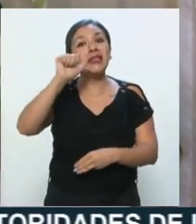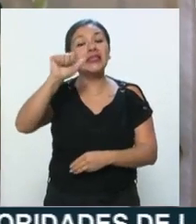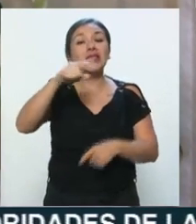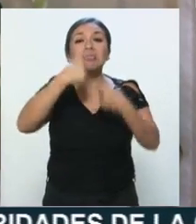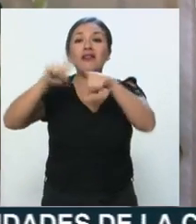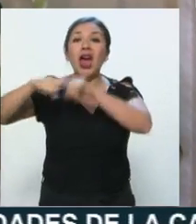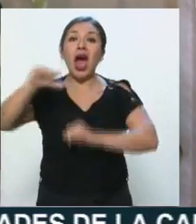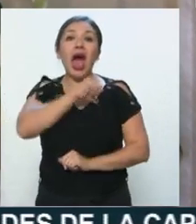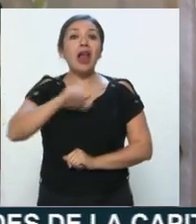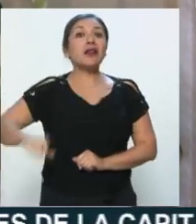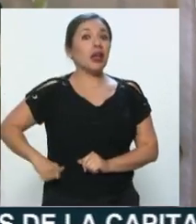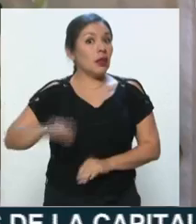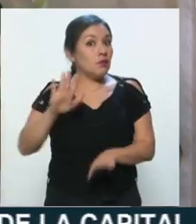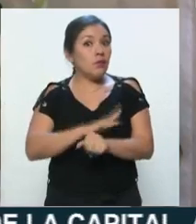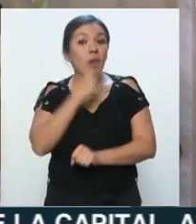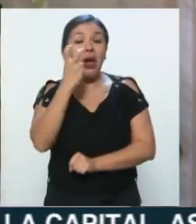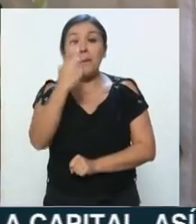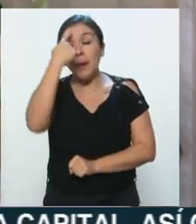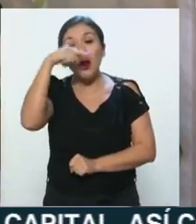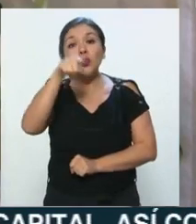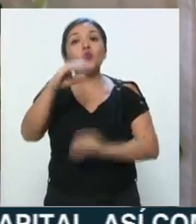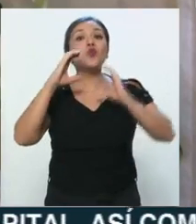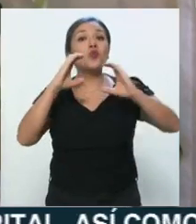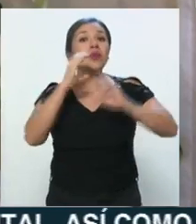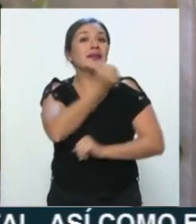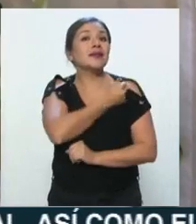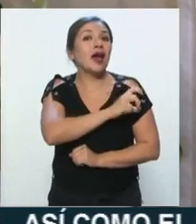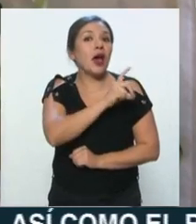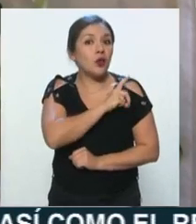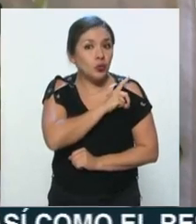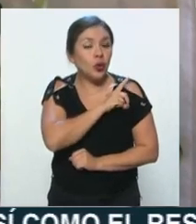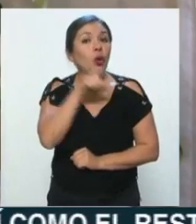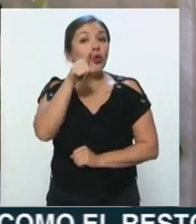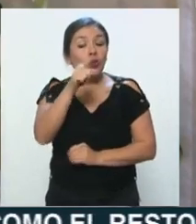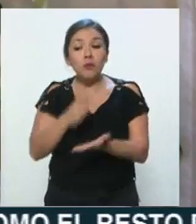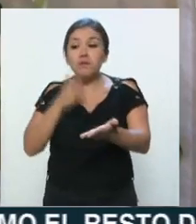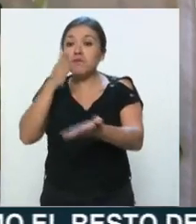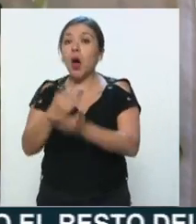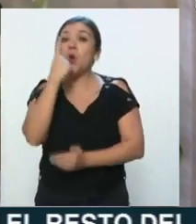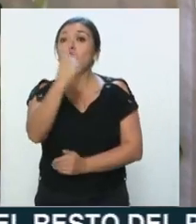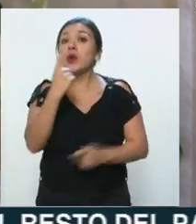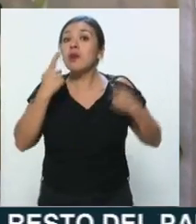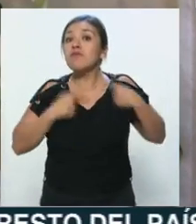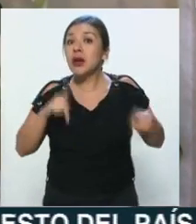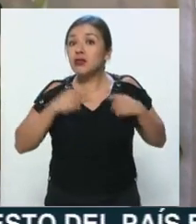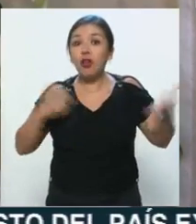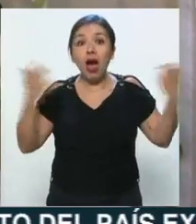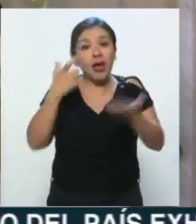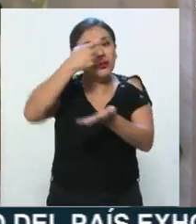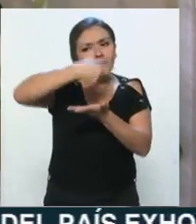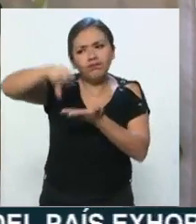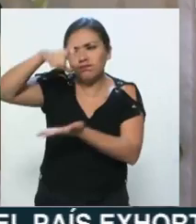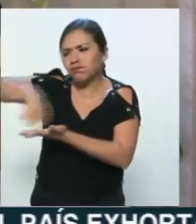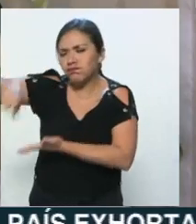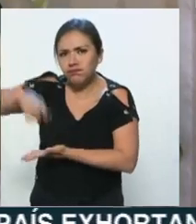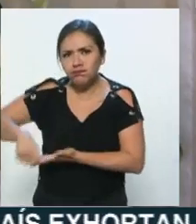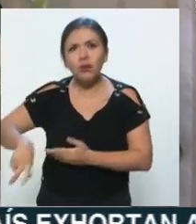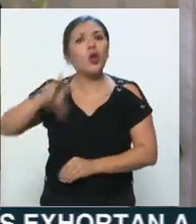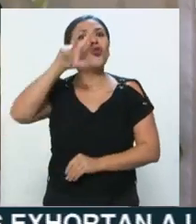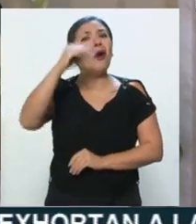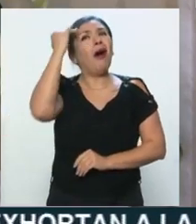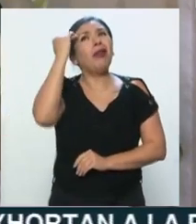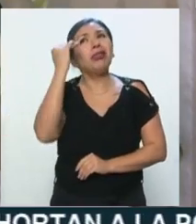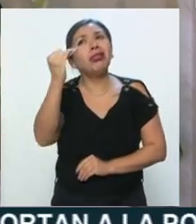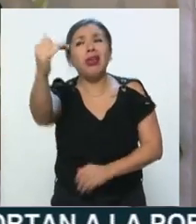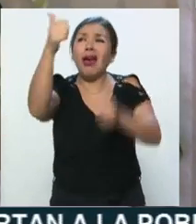alcaldías. ¿Por qué? Porque esto es para cuidar de su salud, del que vaya solo una persona a realizar las compras, que no se